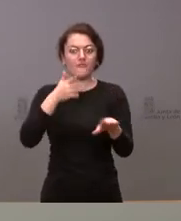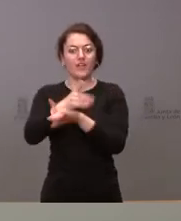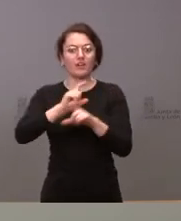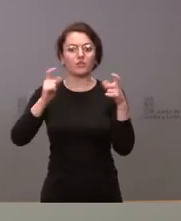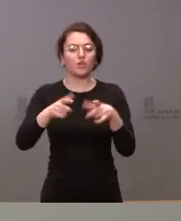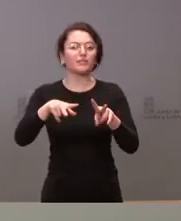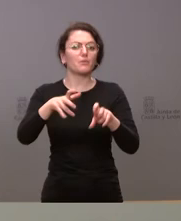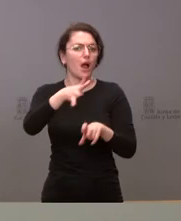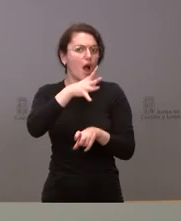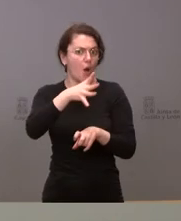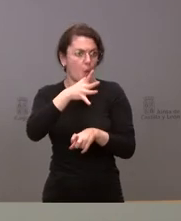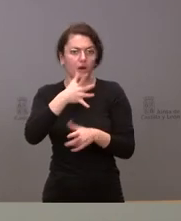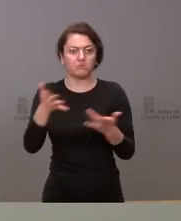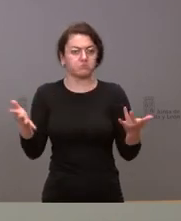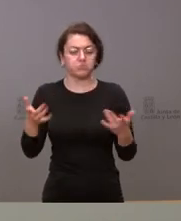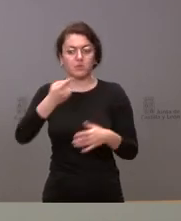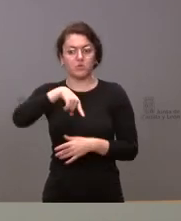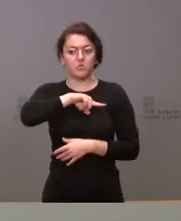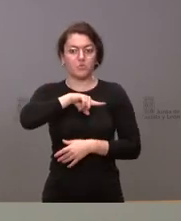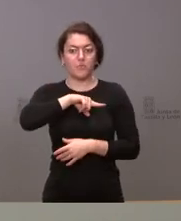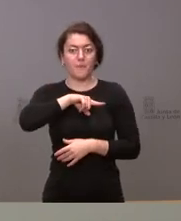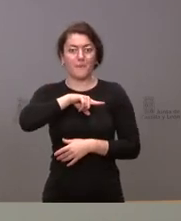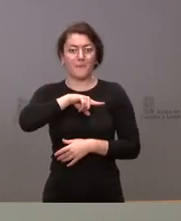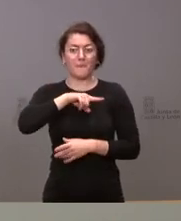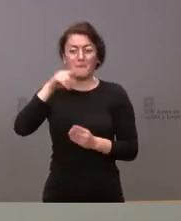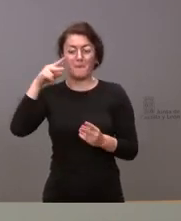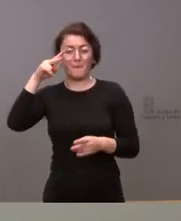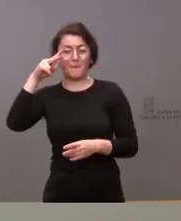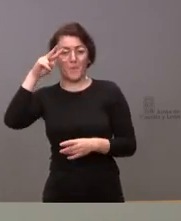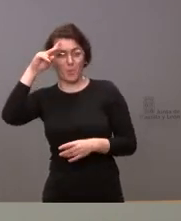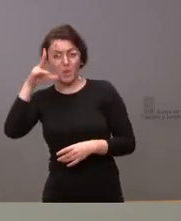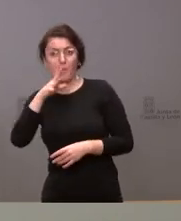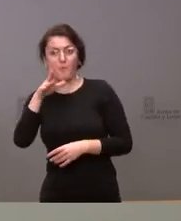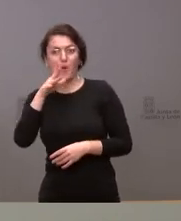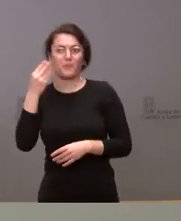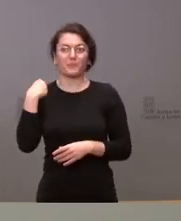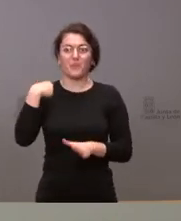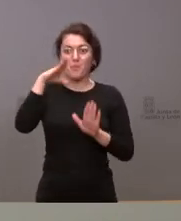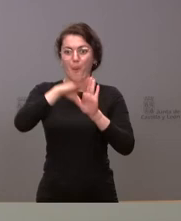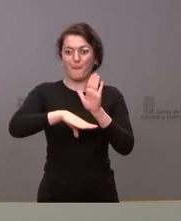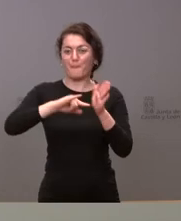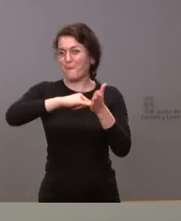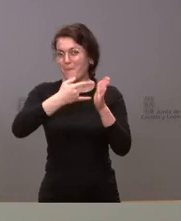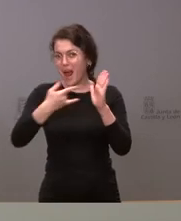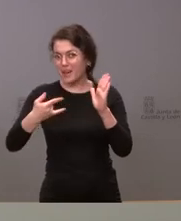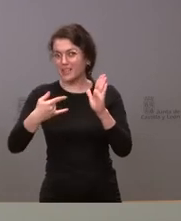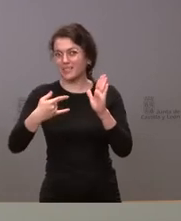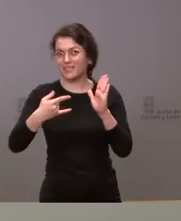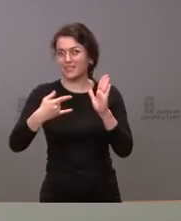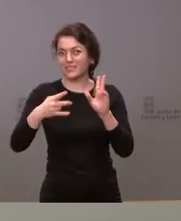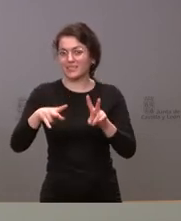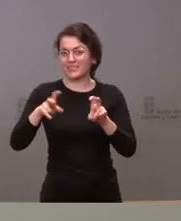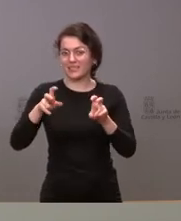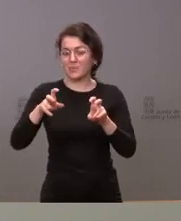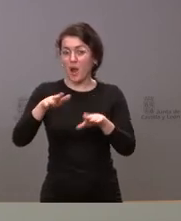el agua y nuestra preocupación sobre el plan que se plantea por parte del gobierno y en este caso en relación con la confederación hidrográfica